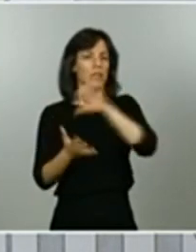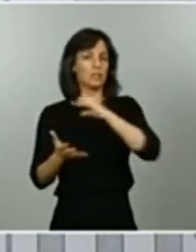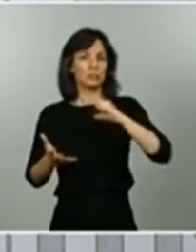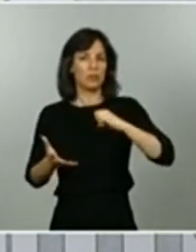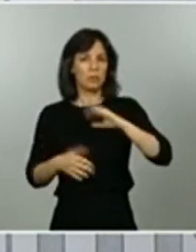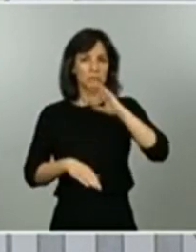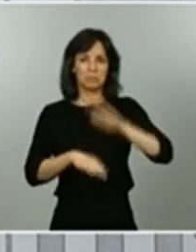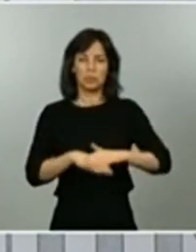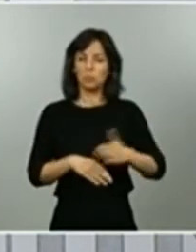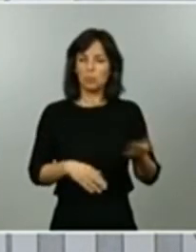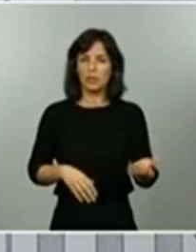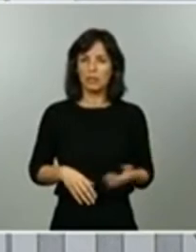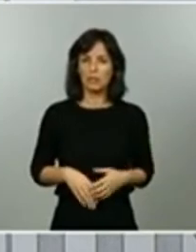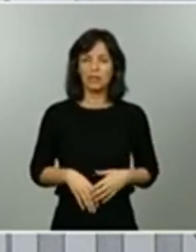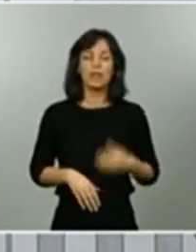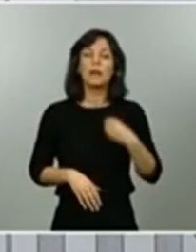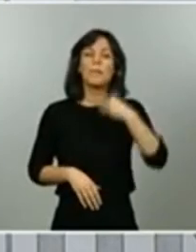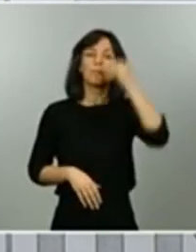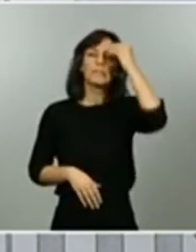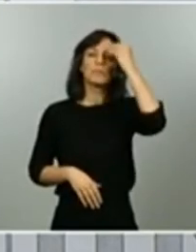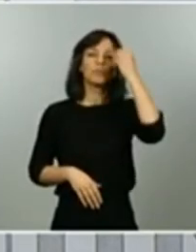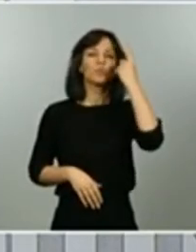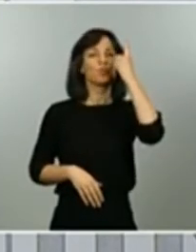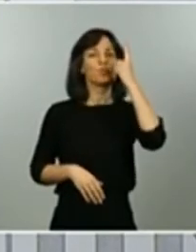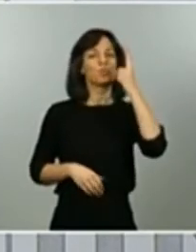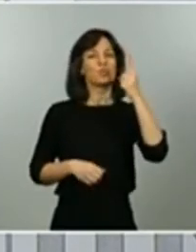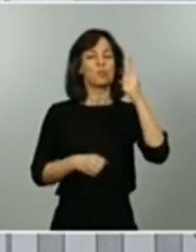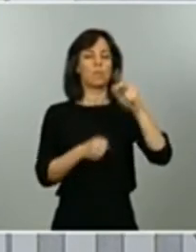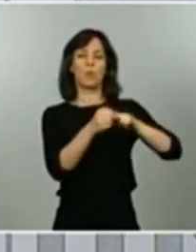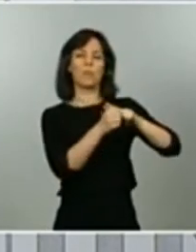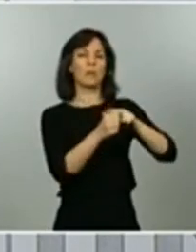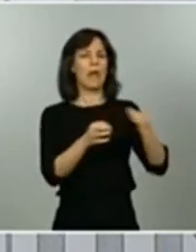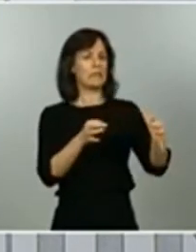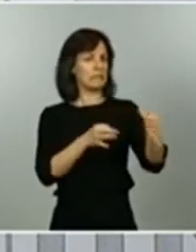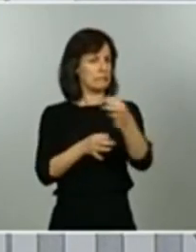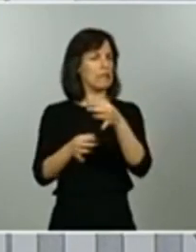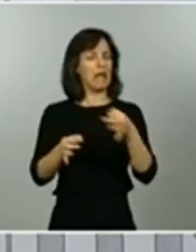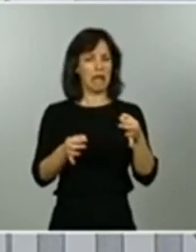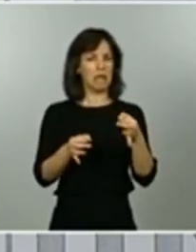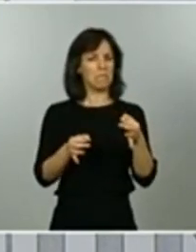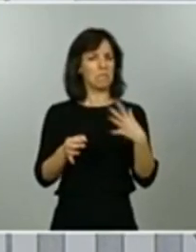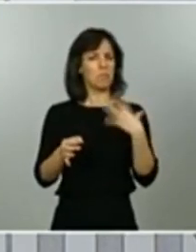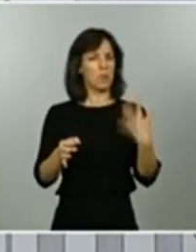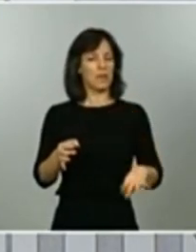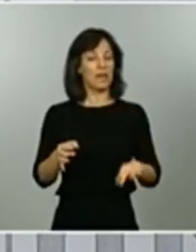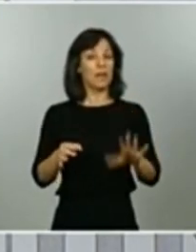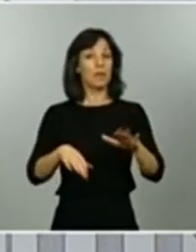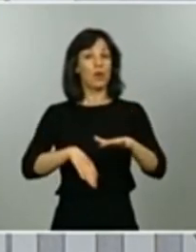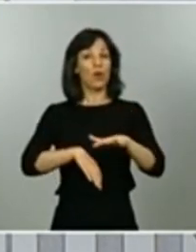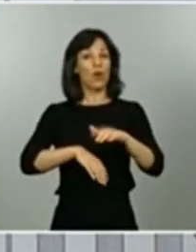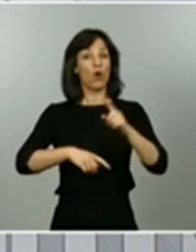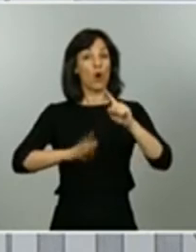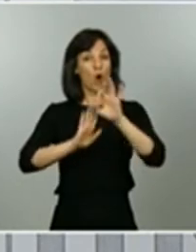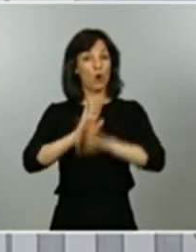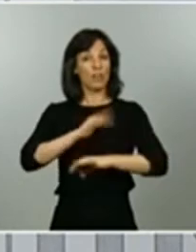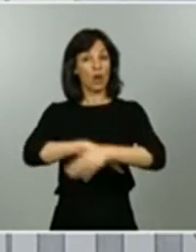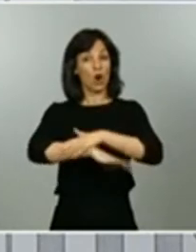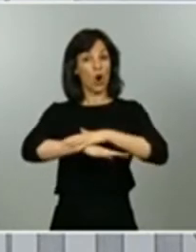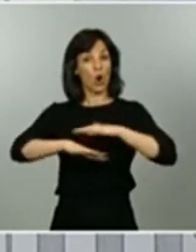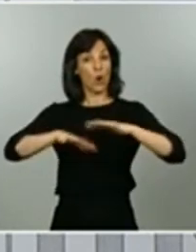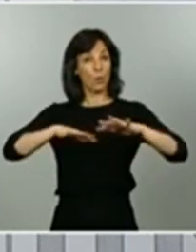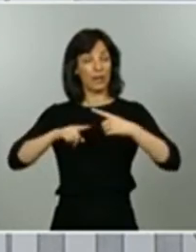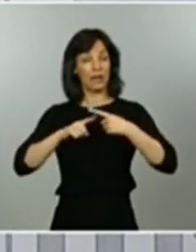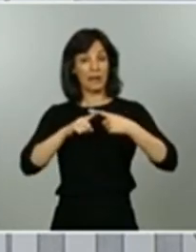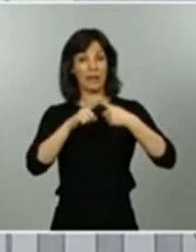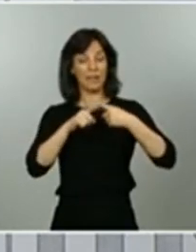pensábamos que una unidad de referencia podía ser la provincia o la isla pero desde el primer momento en la orden de cogobernanza dejamos establecido que aquellas comunidades